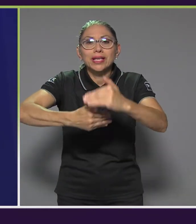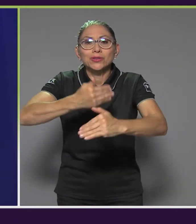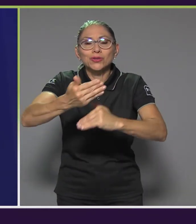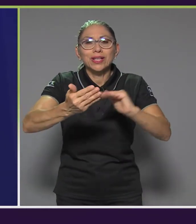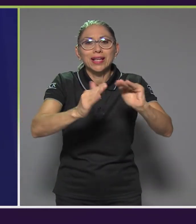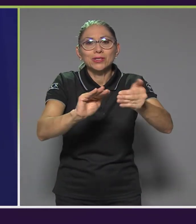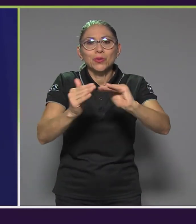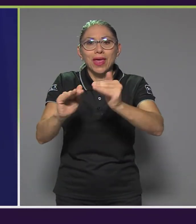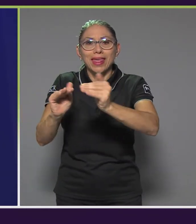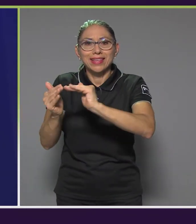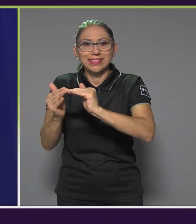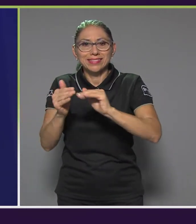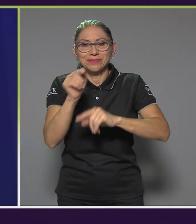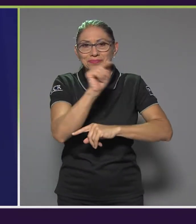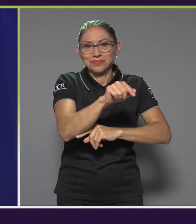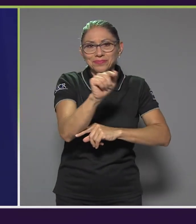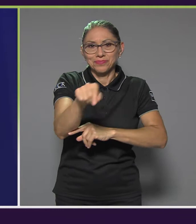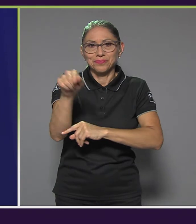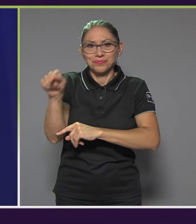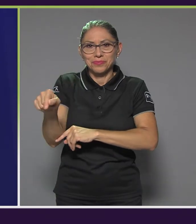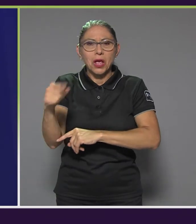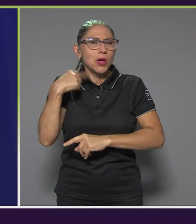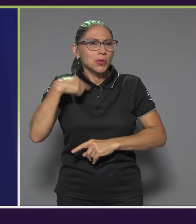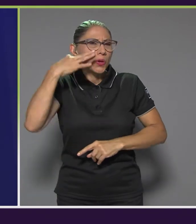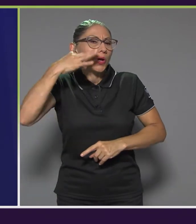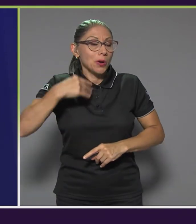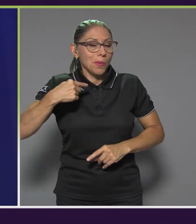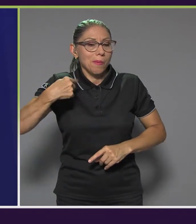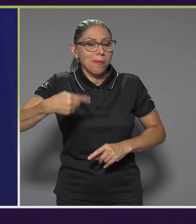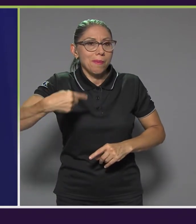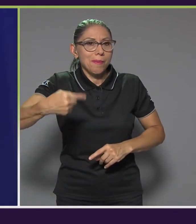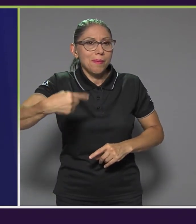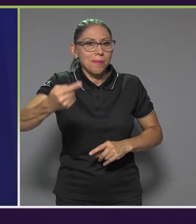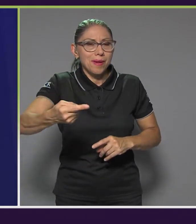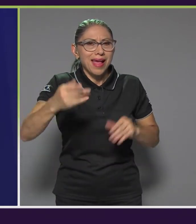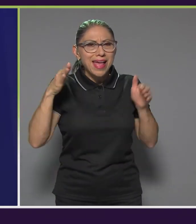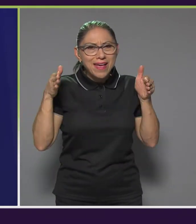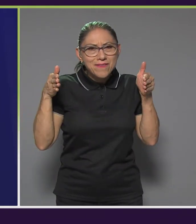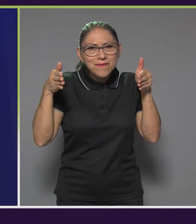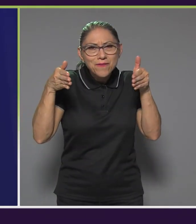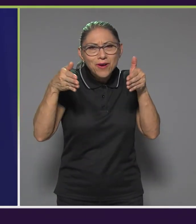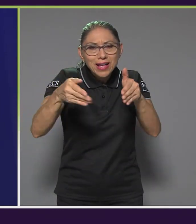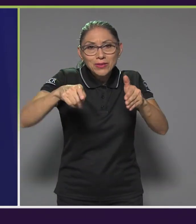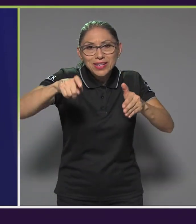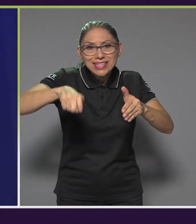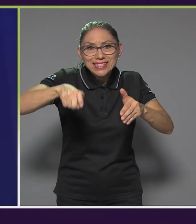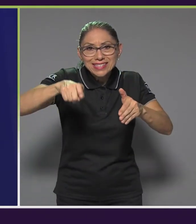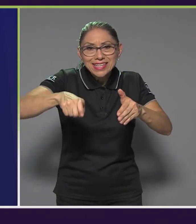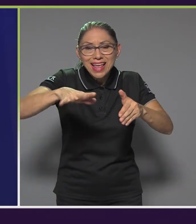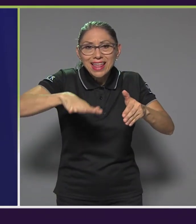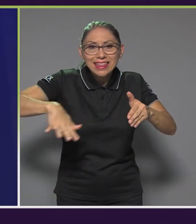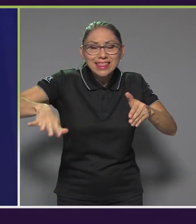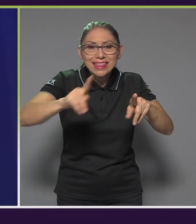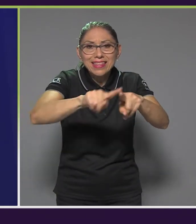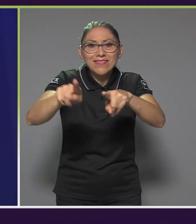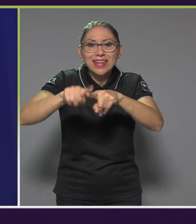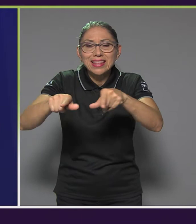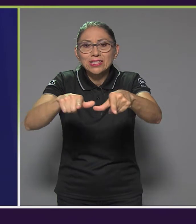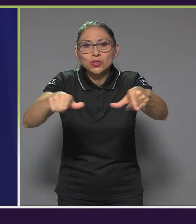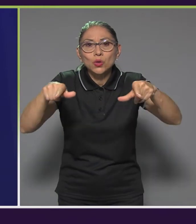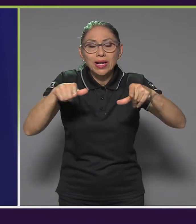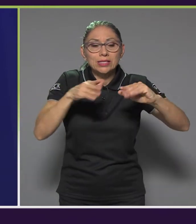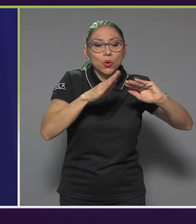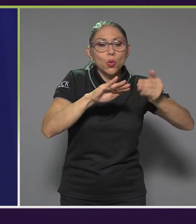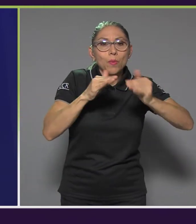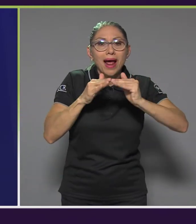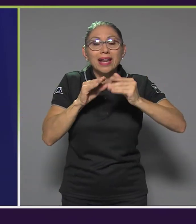se va a ir enfocando más en la necesidad propia de las diferentes zonas urbanas o rurales, según corresponda, y a